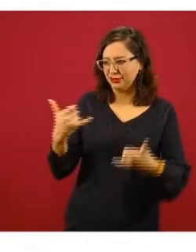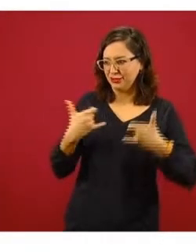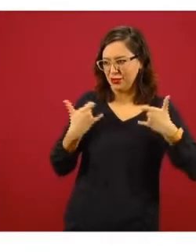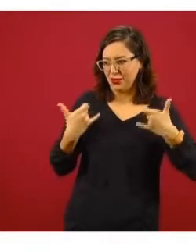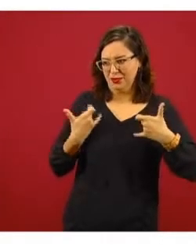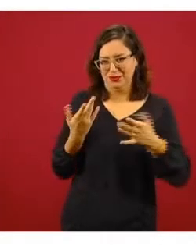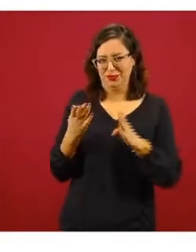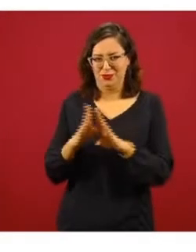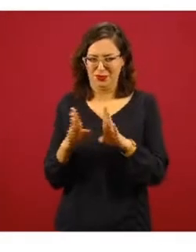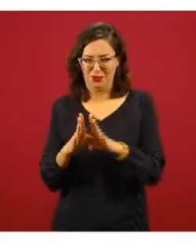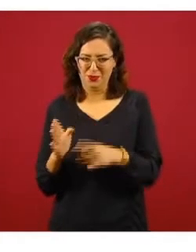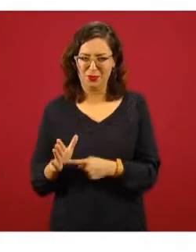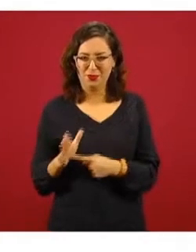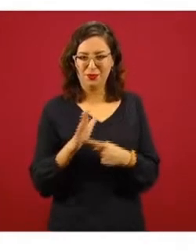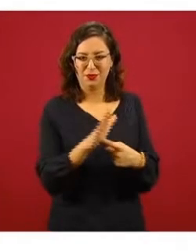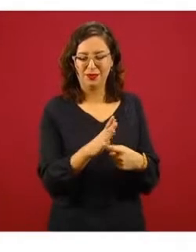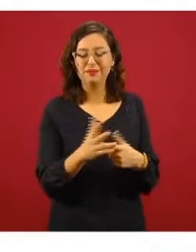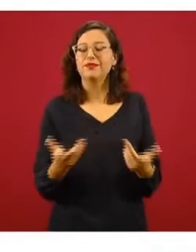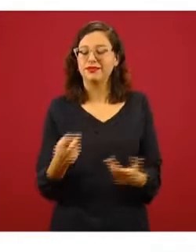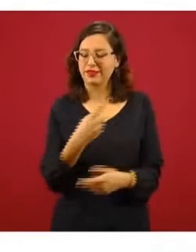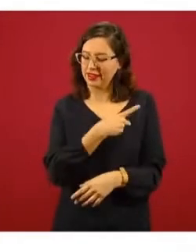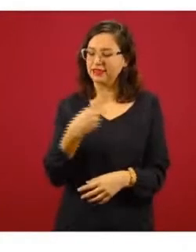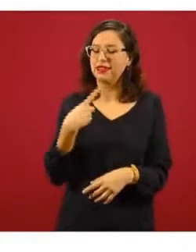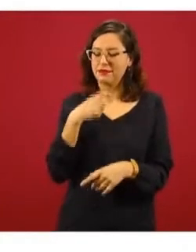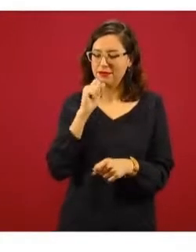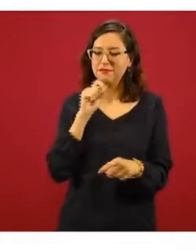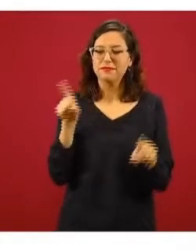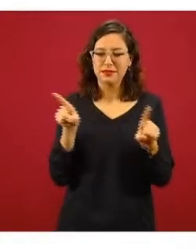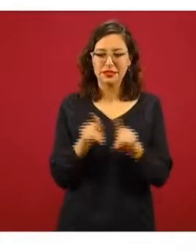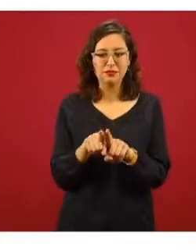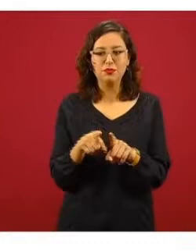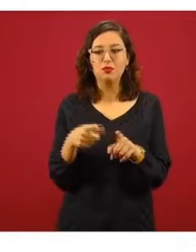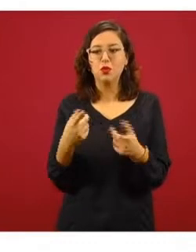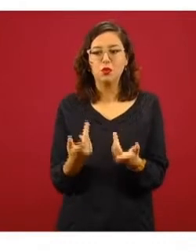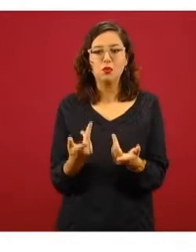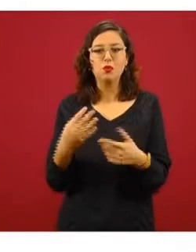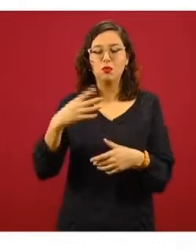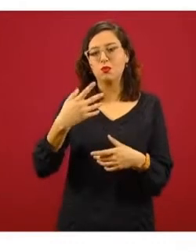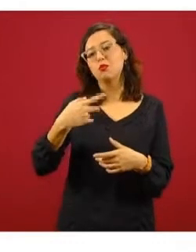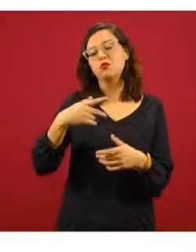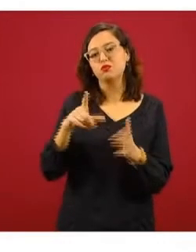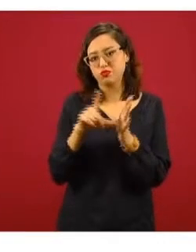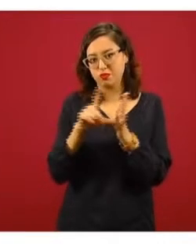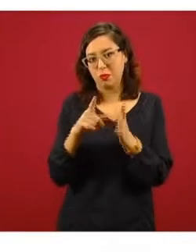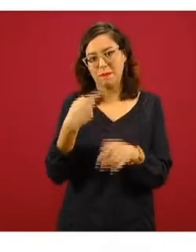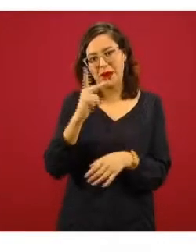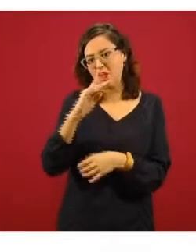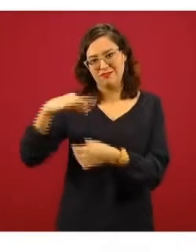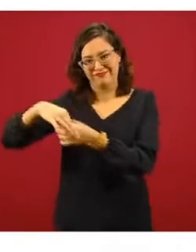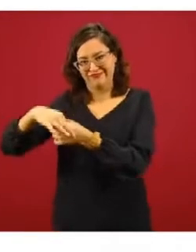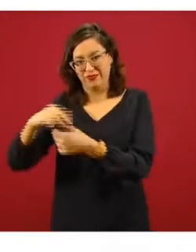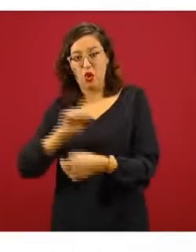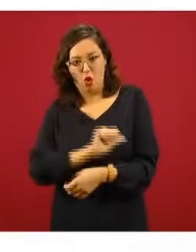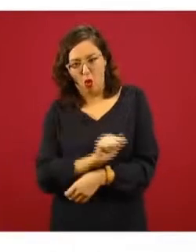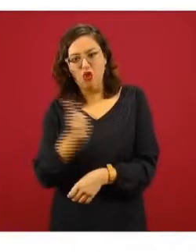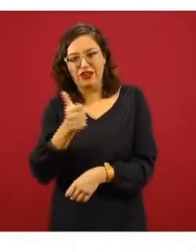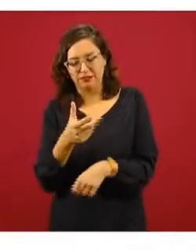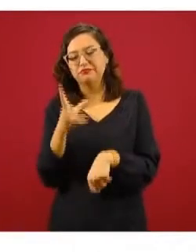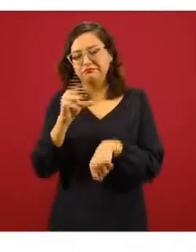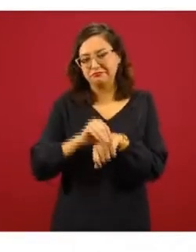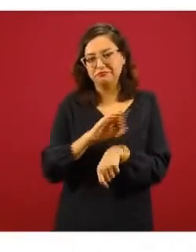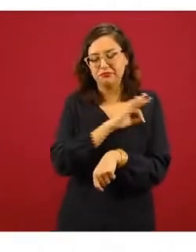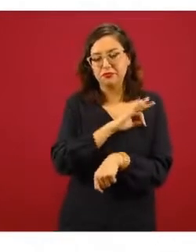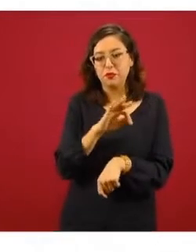van a ser beneficiarios tendrán que tener un tipo de identificación diferente. Y finalmente, la Comisión Nacional Bancaria y Valores